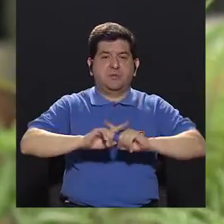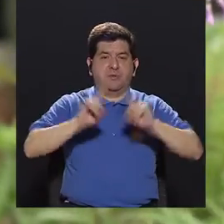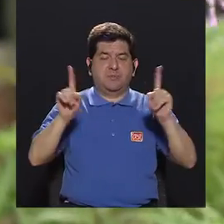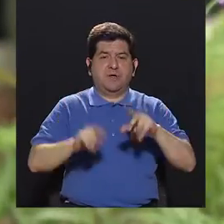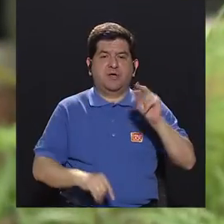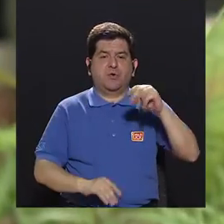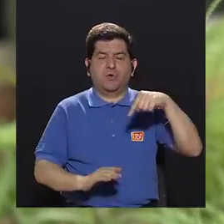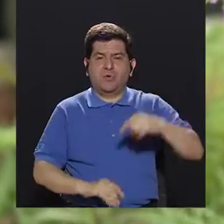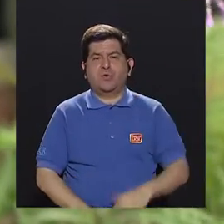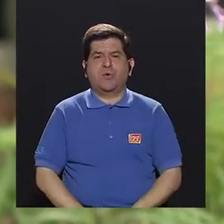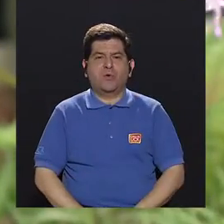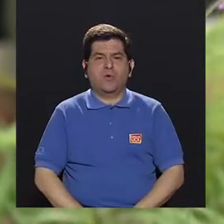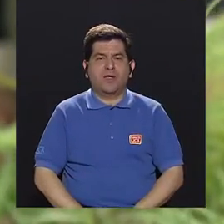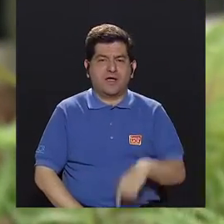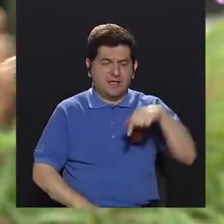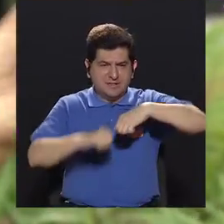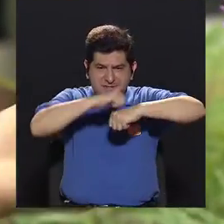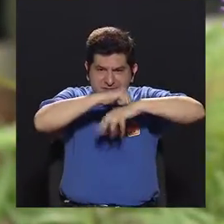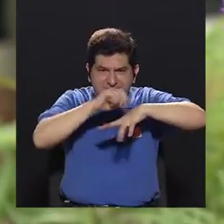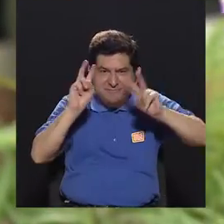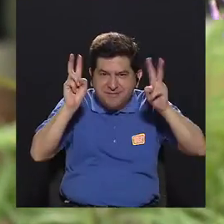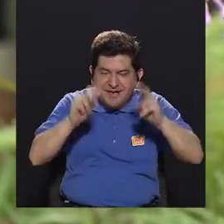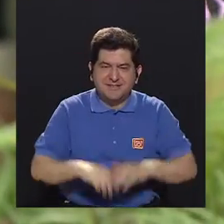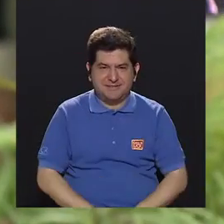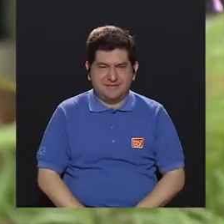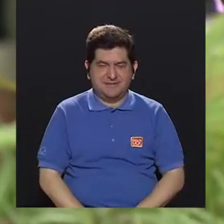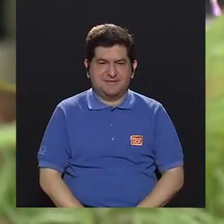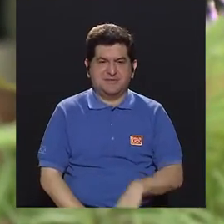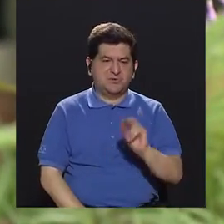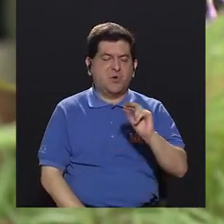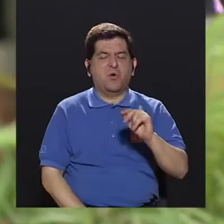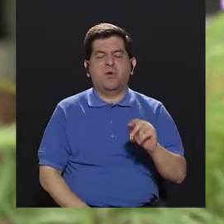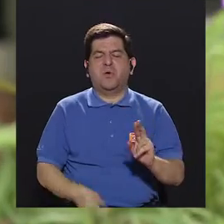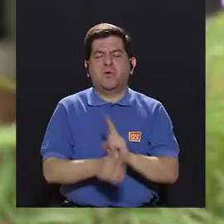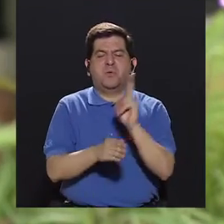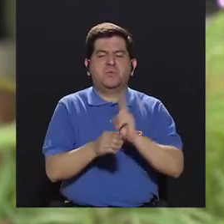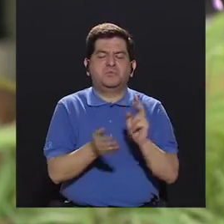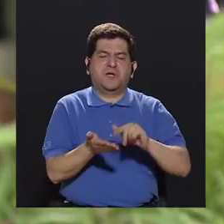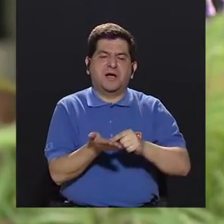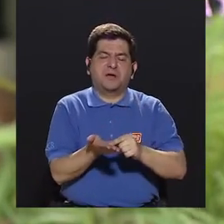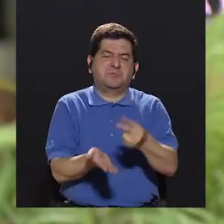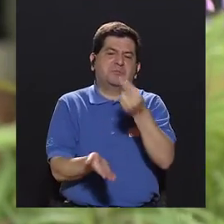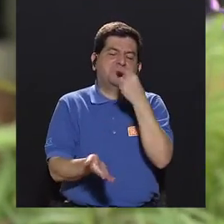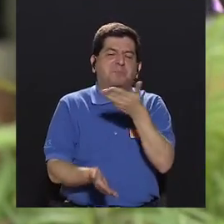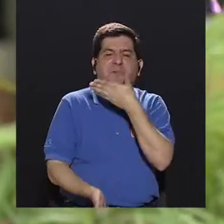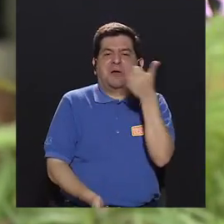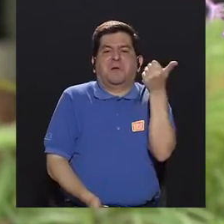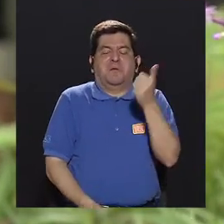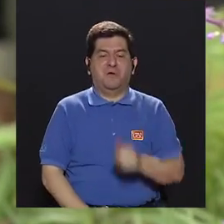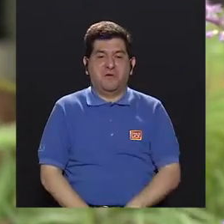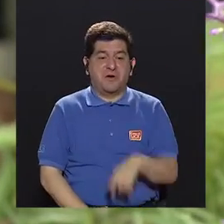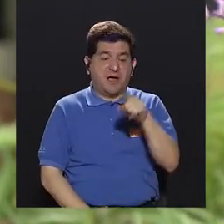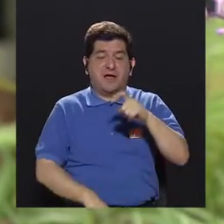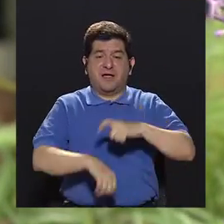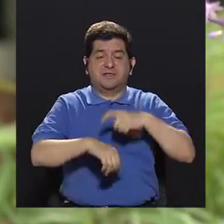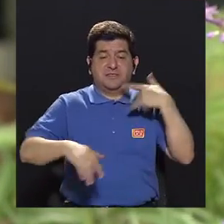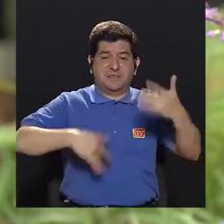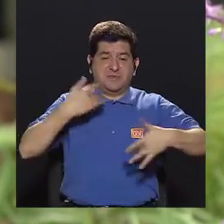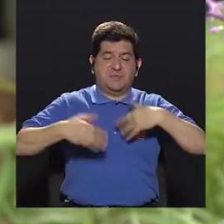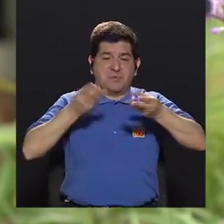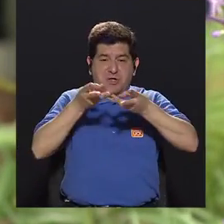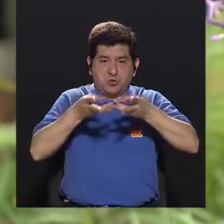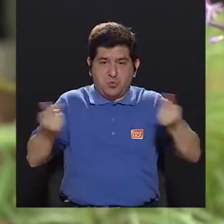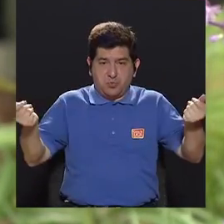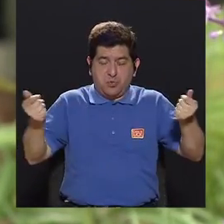vamos a la raíz, vamos al síntoma. Me tomo la pastilla que dice Carla, y entonces desaparece el síntoma,